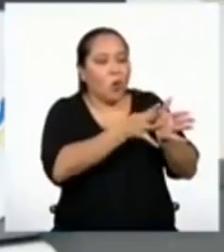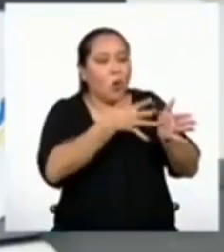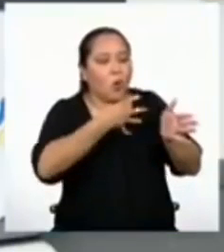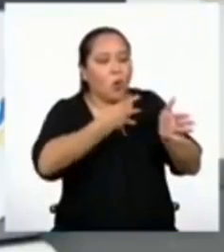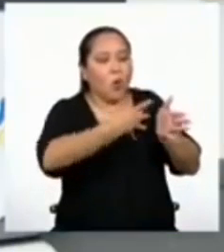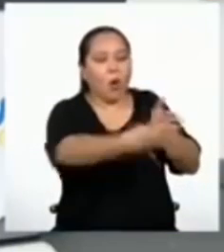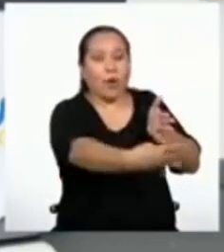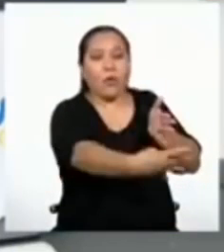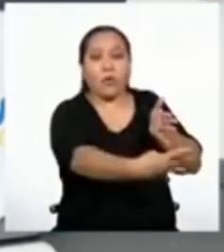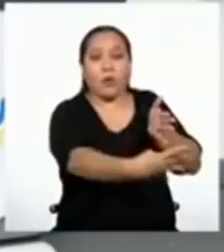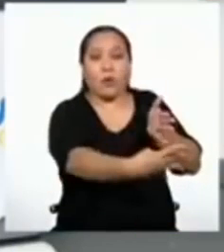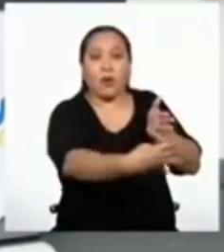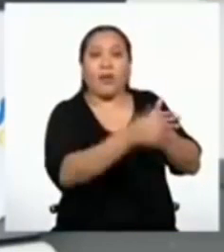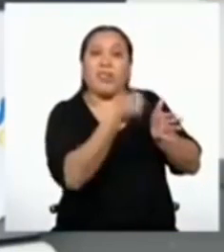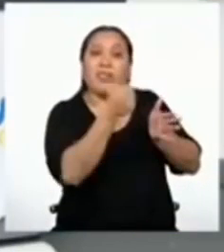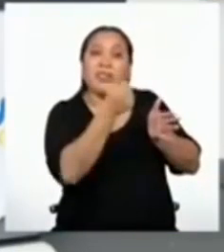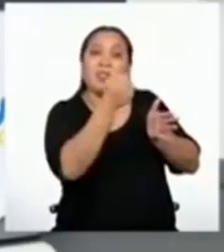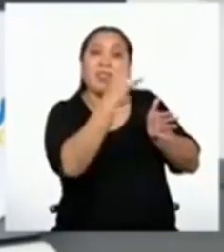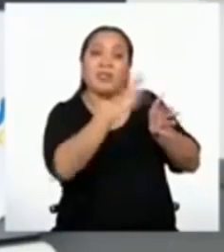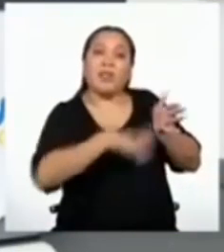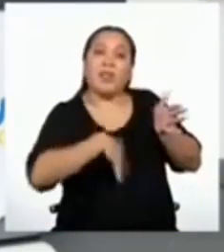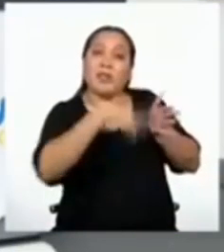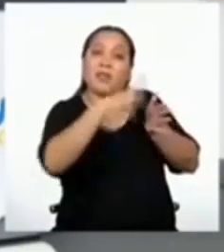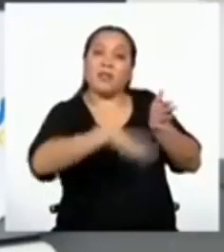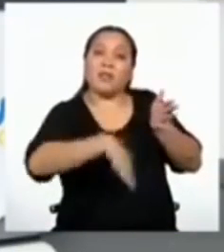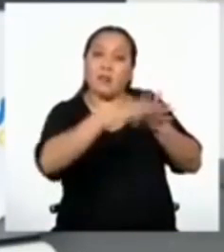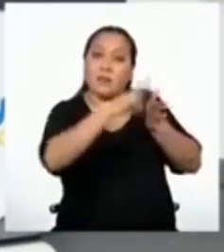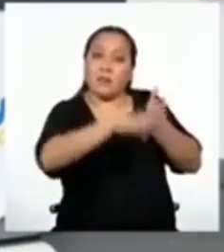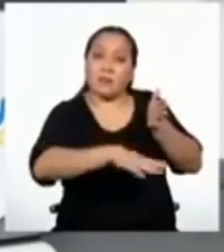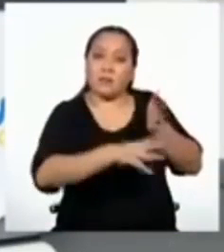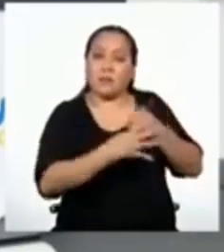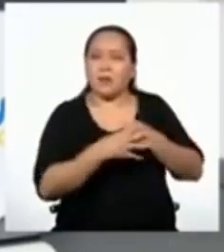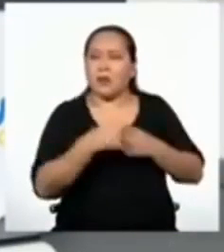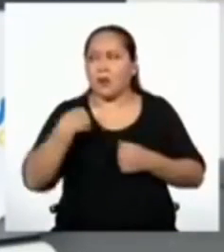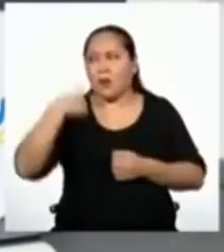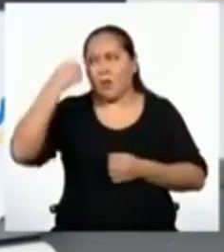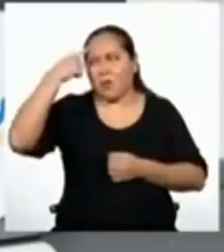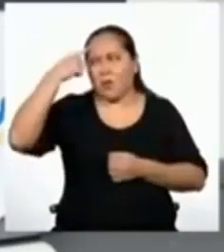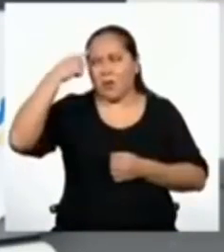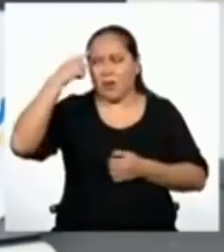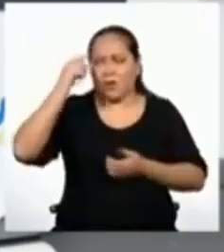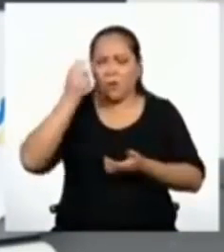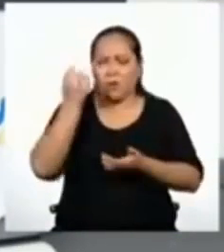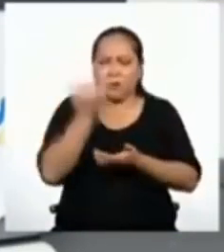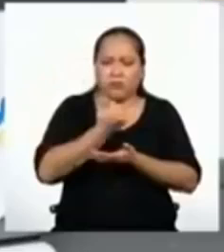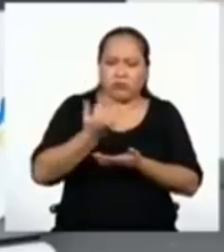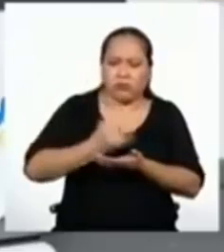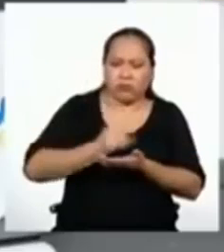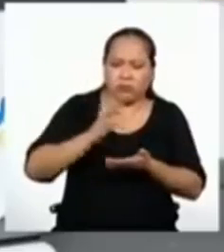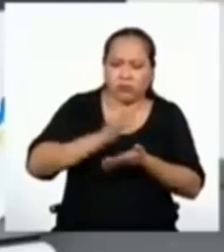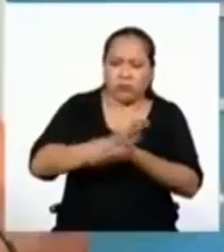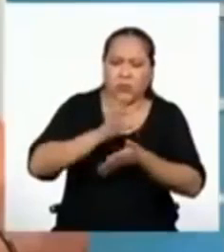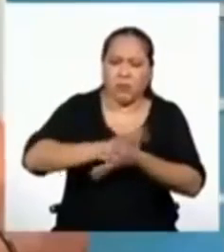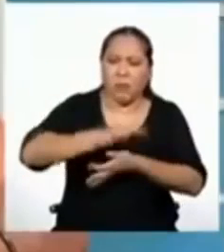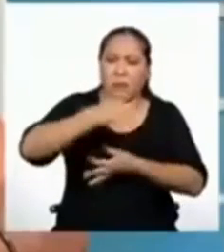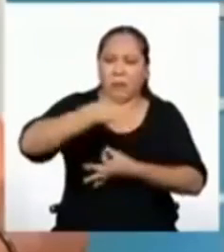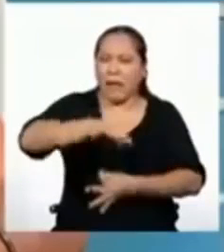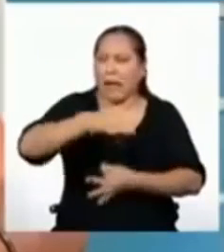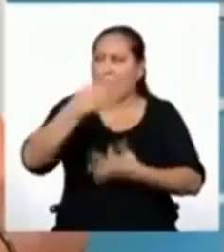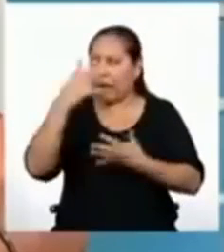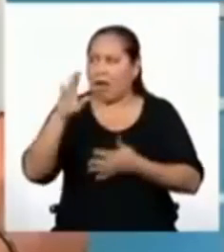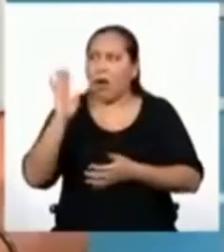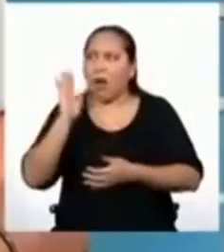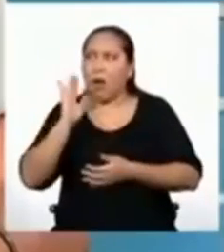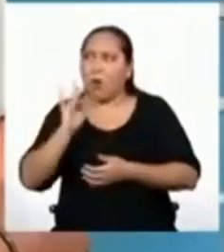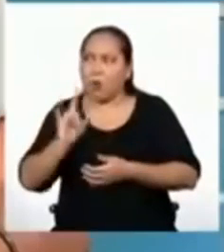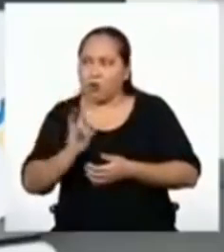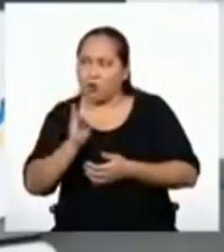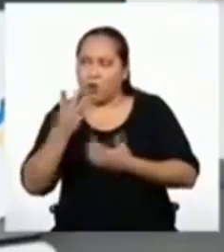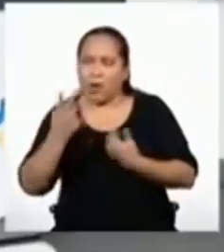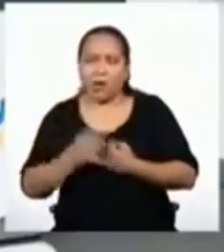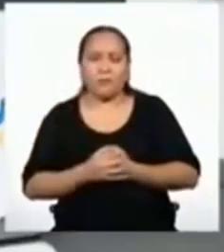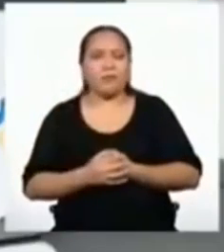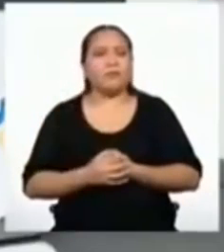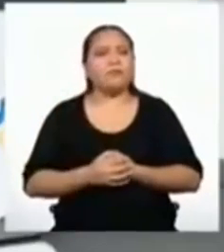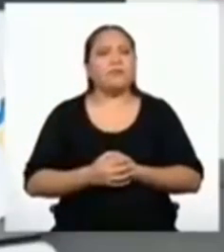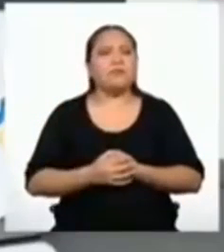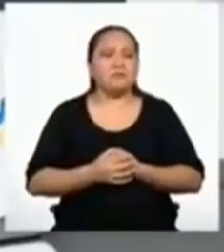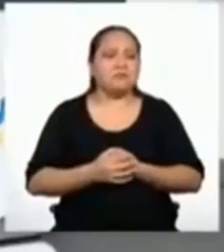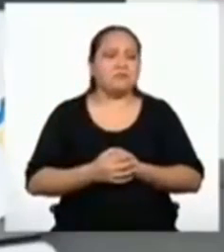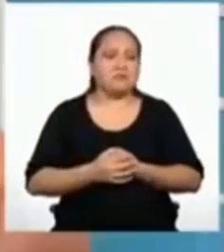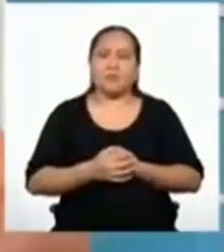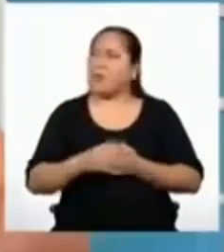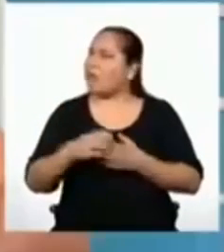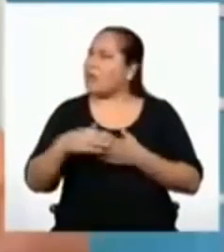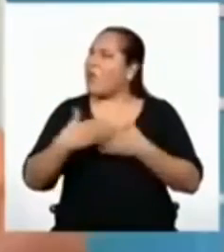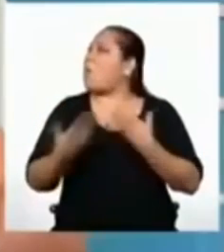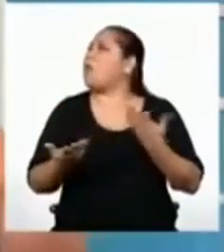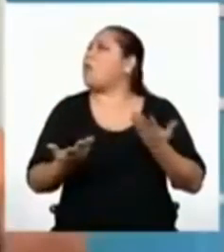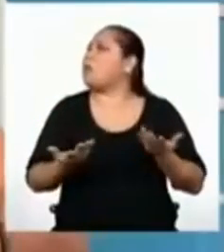Yo creo que dibujaría ese tablero sobre papel reciclado, para ahorrar recursos. De acuerdo, Yeremis. Y de ahí,